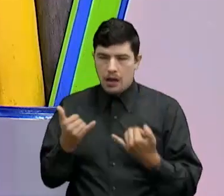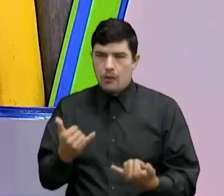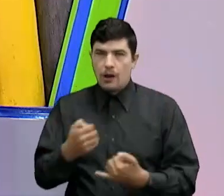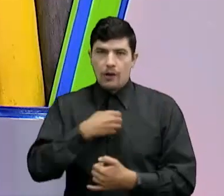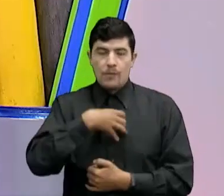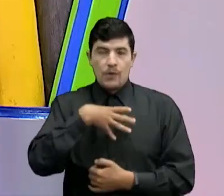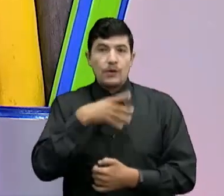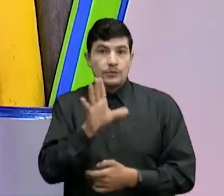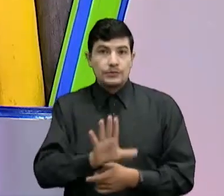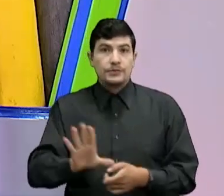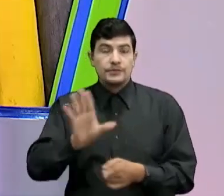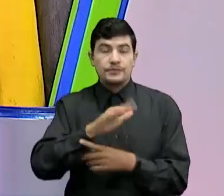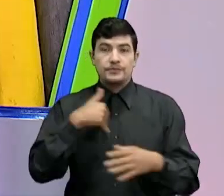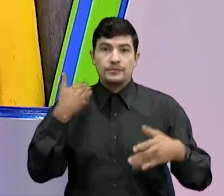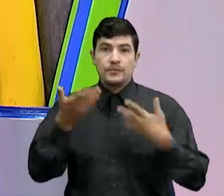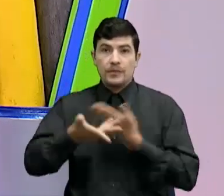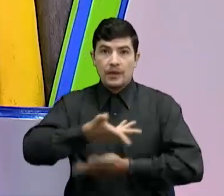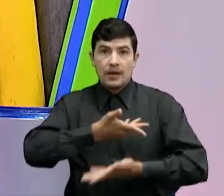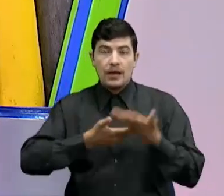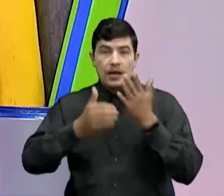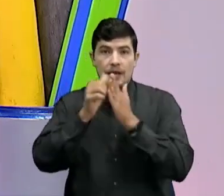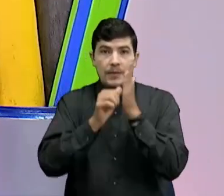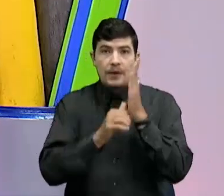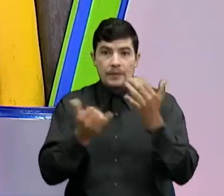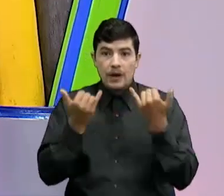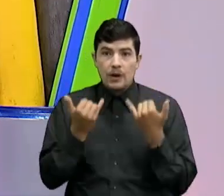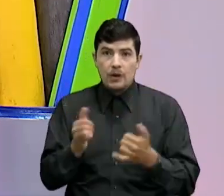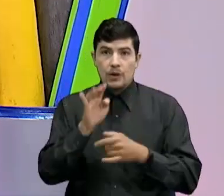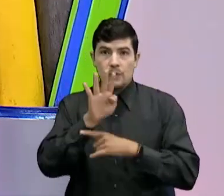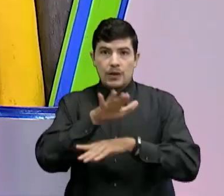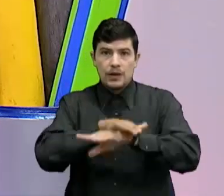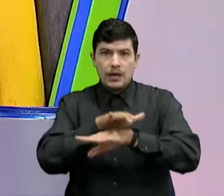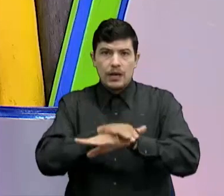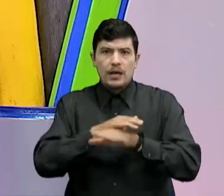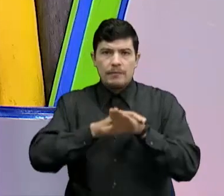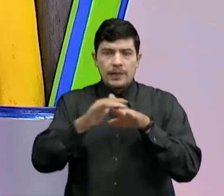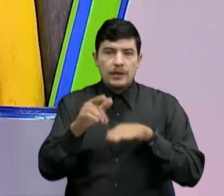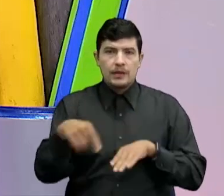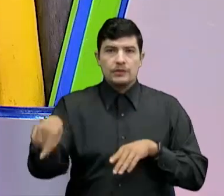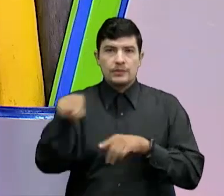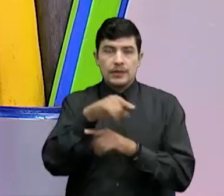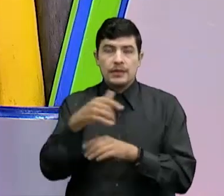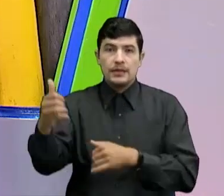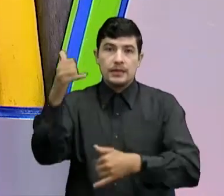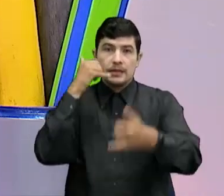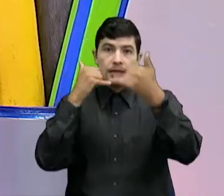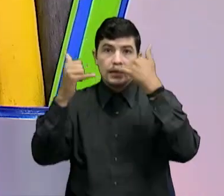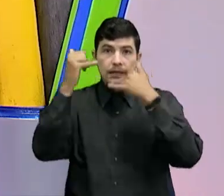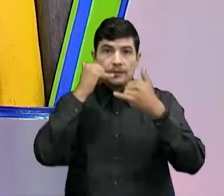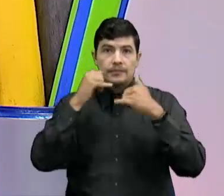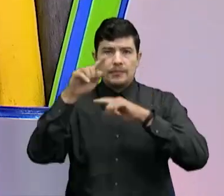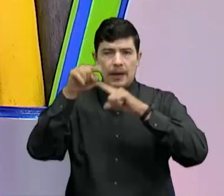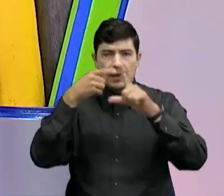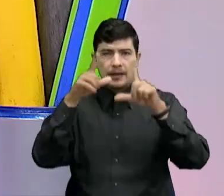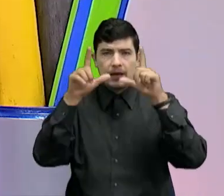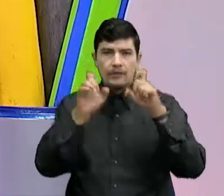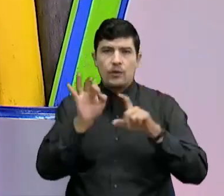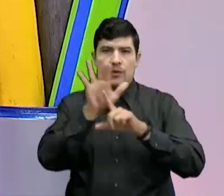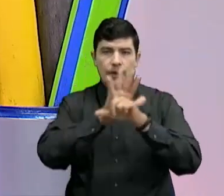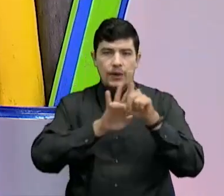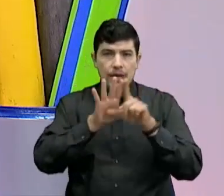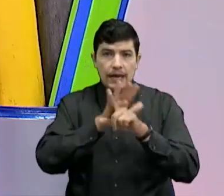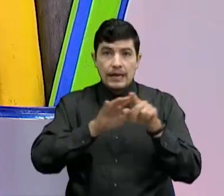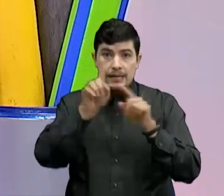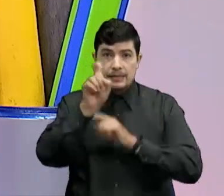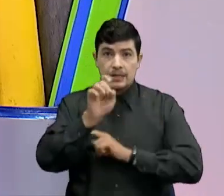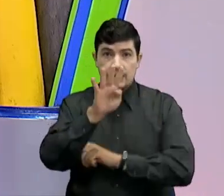Para que ustedes disfruten del programa Del día de hoy, cuatro en punto de la tarde Los invitamos para que nos llamen Se conectan con nosotros, se comuniquen